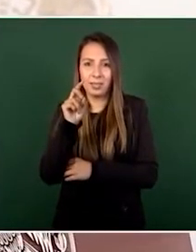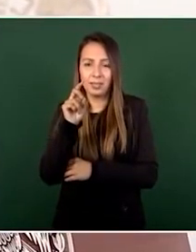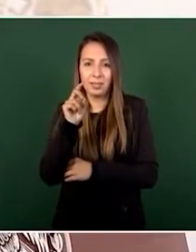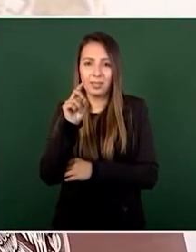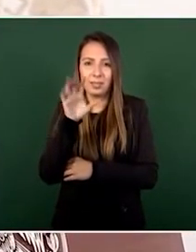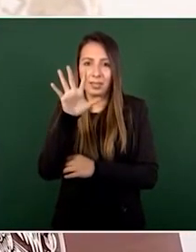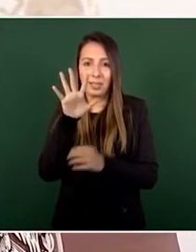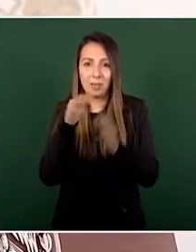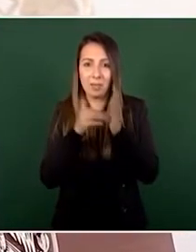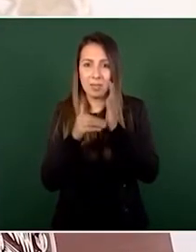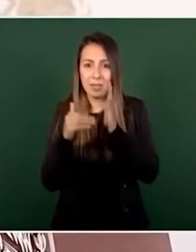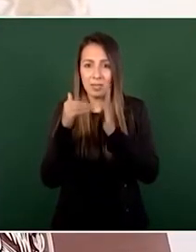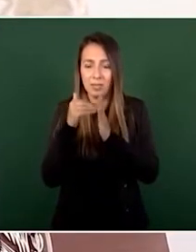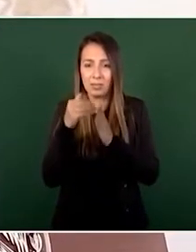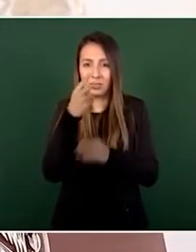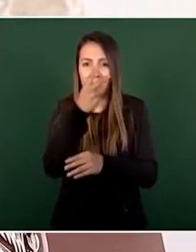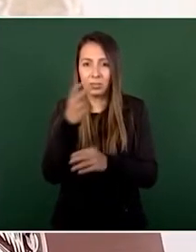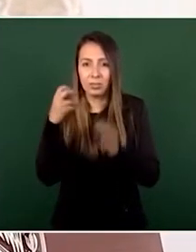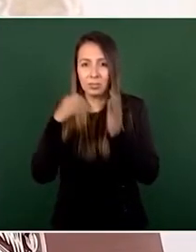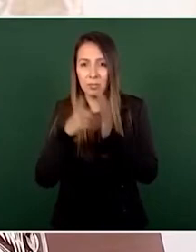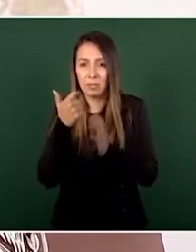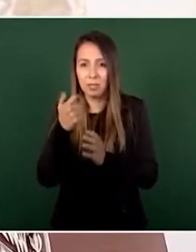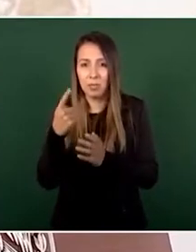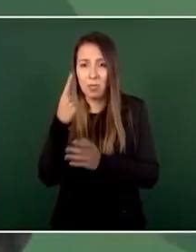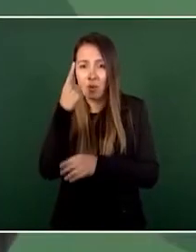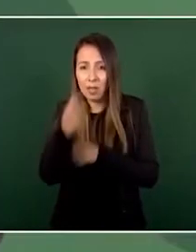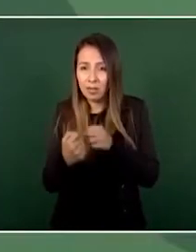millones 200 mil pesos al año